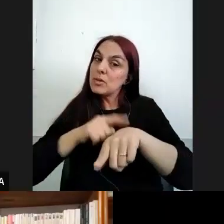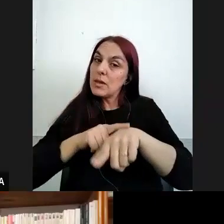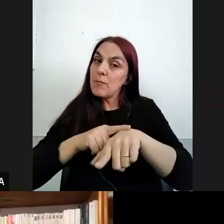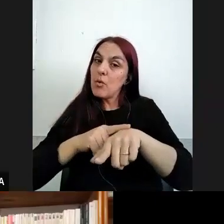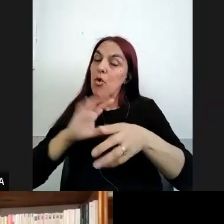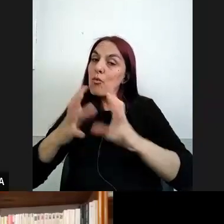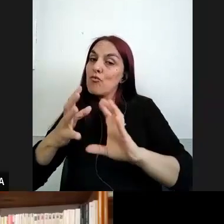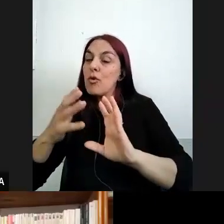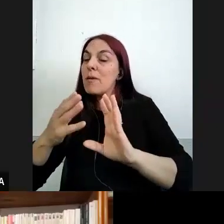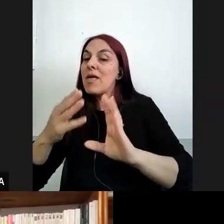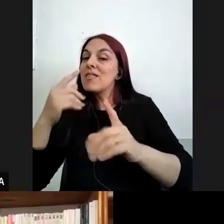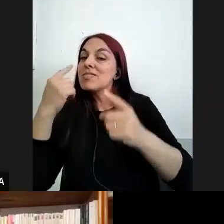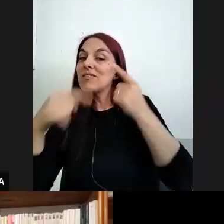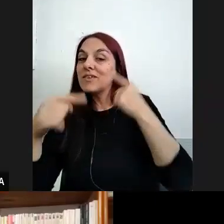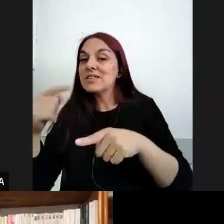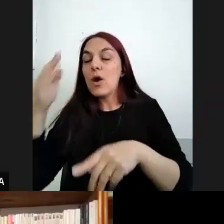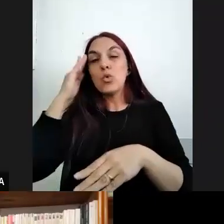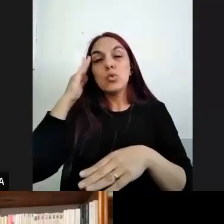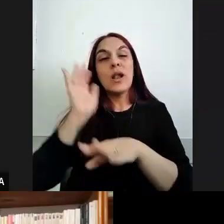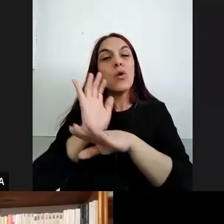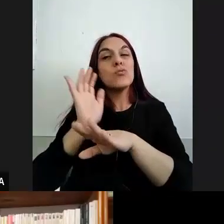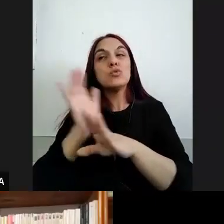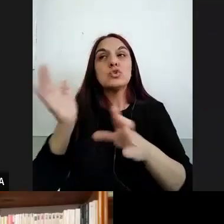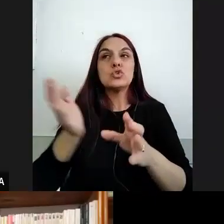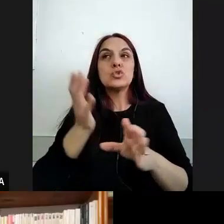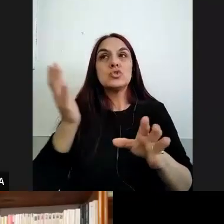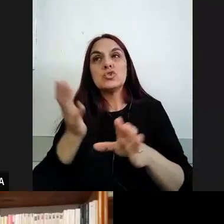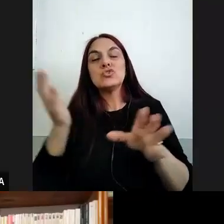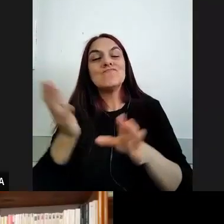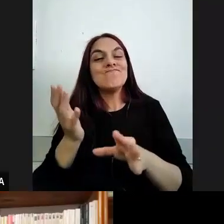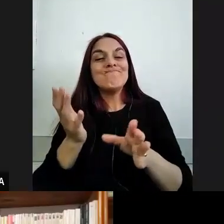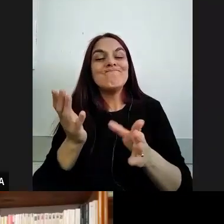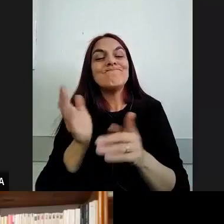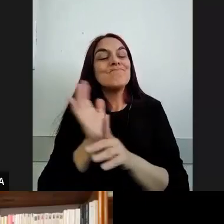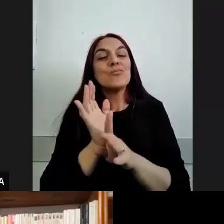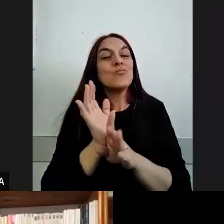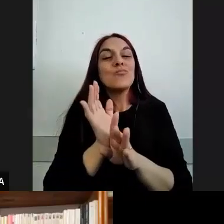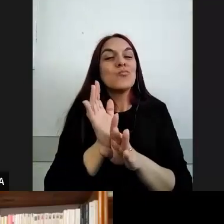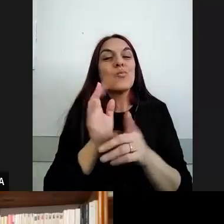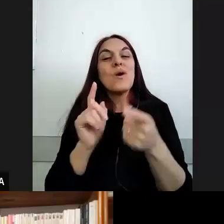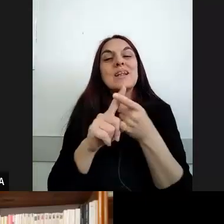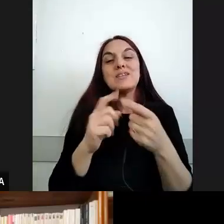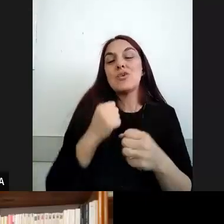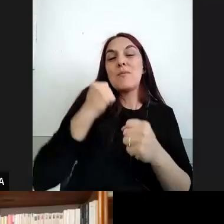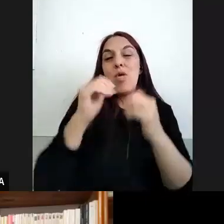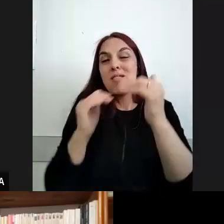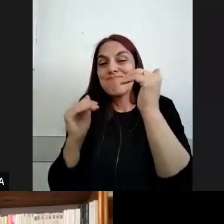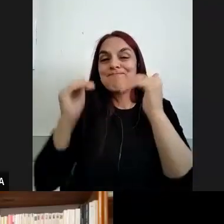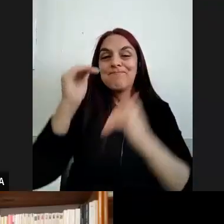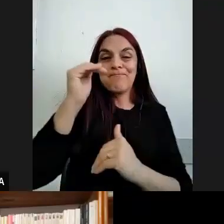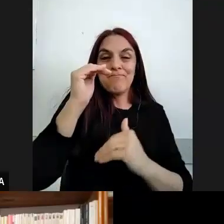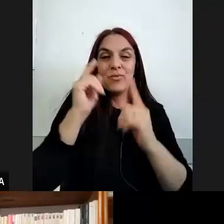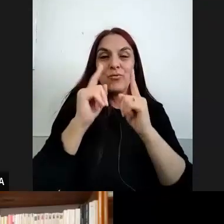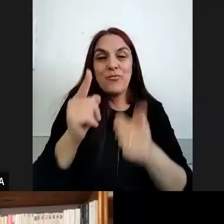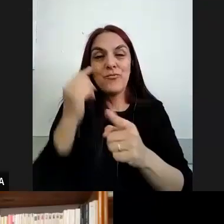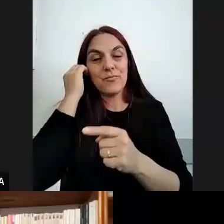diversidad cultural que tienden a estar muy desanclados conceptualmente de las relaciones de poder y desigualdad ¿no? como si la cultura no